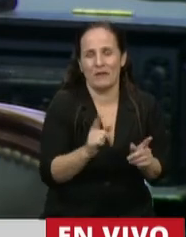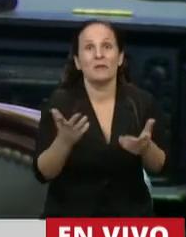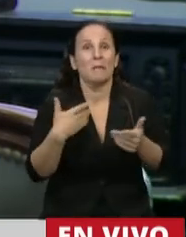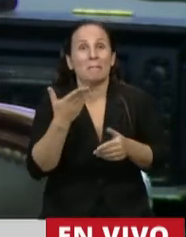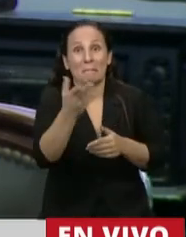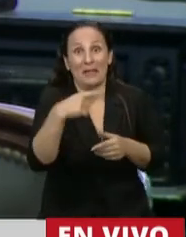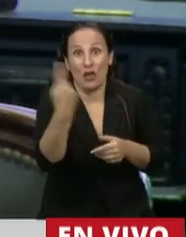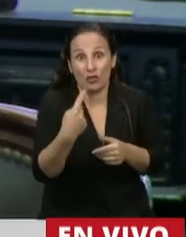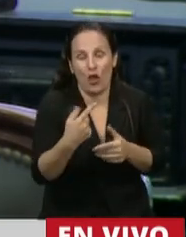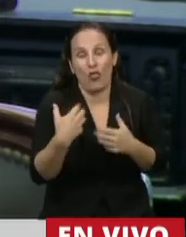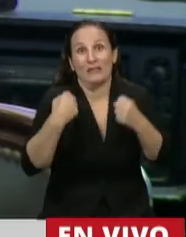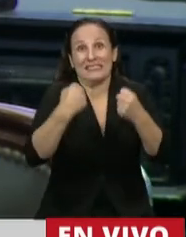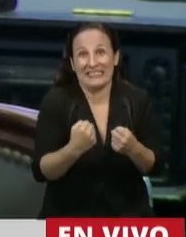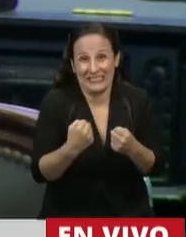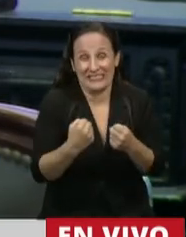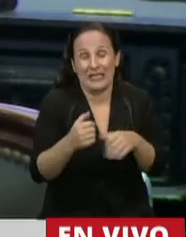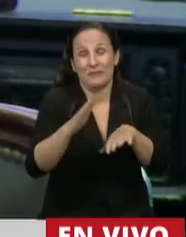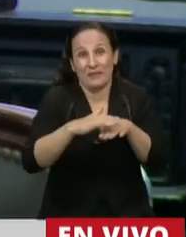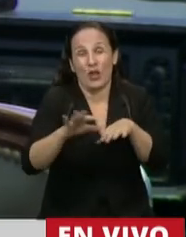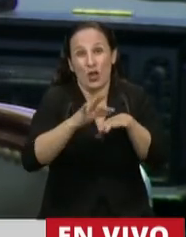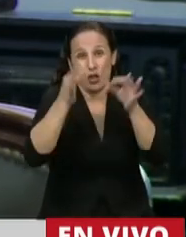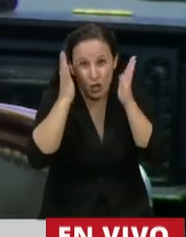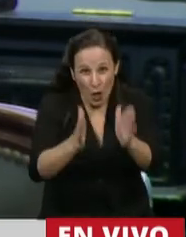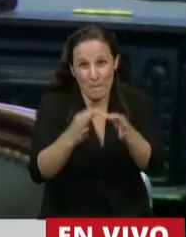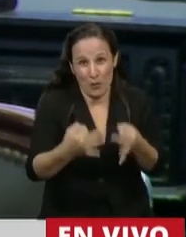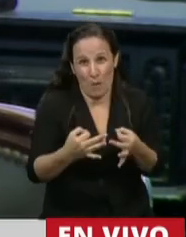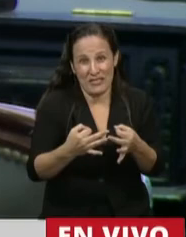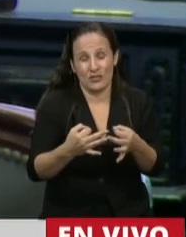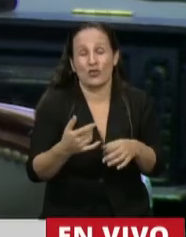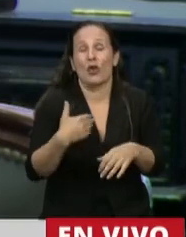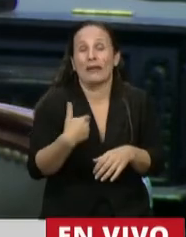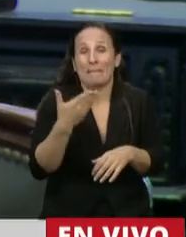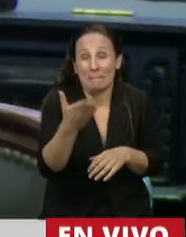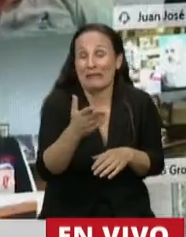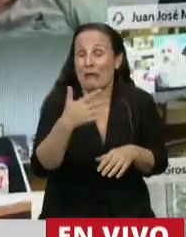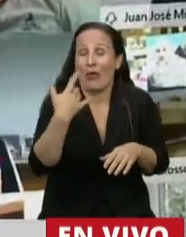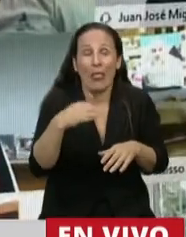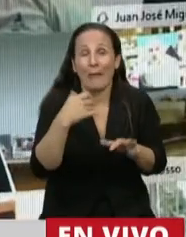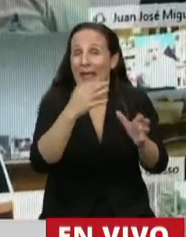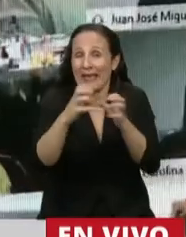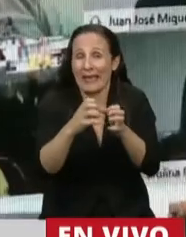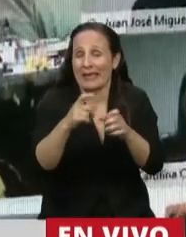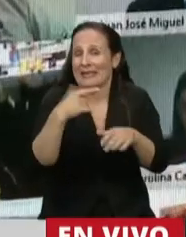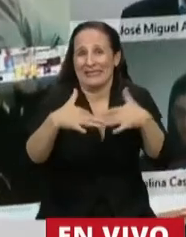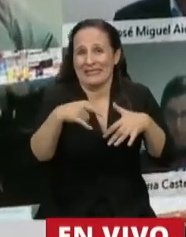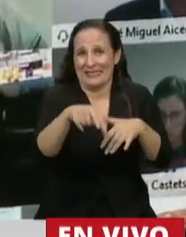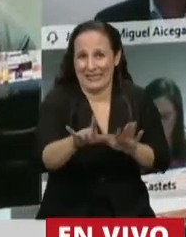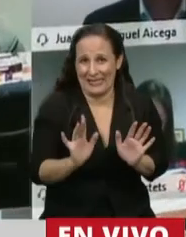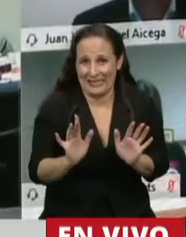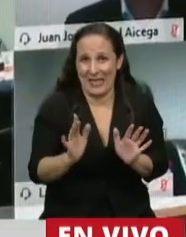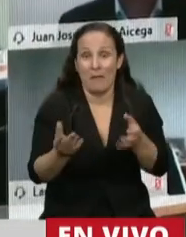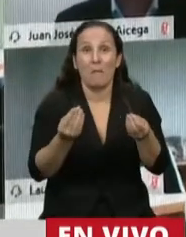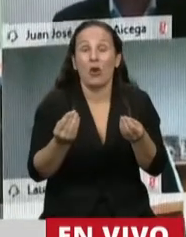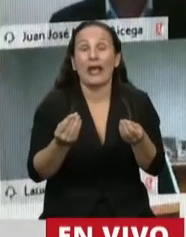y avisar que me parece importante que lo tratemos lo antes posible porque no